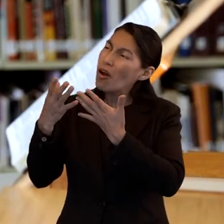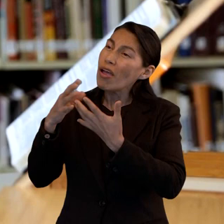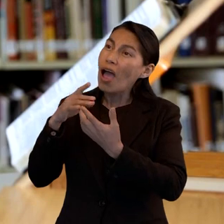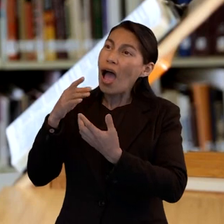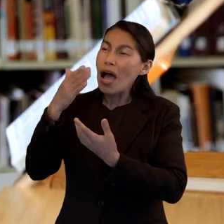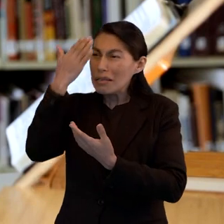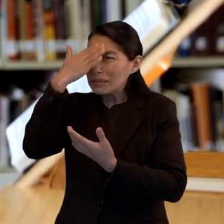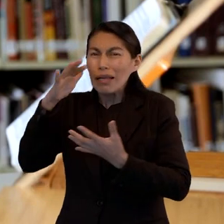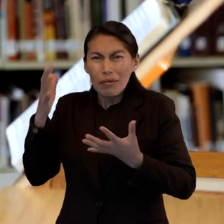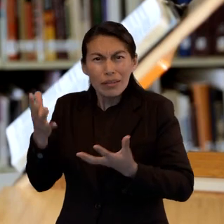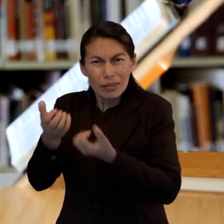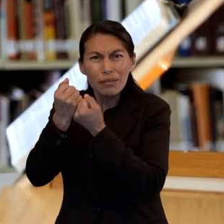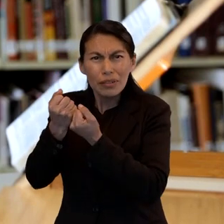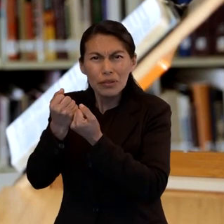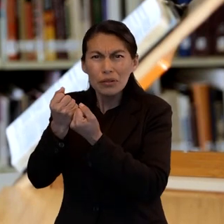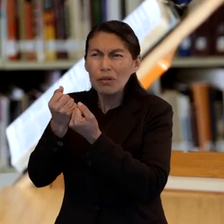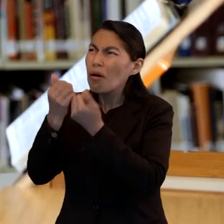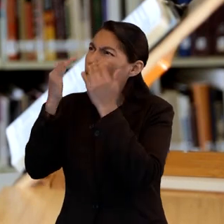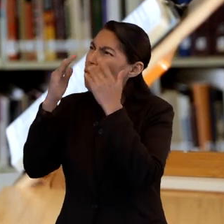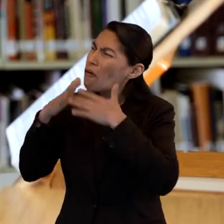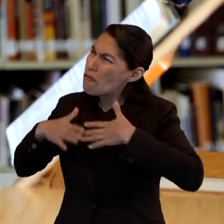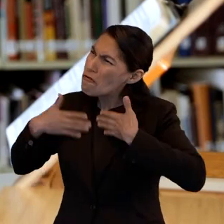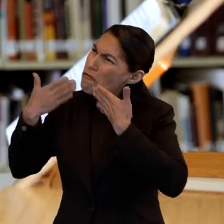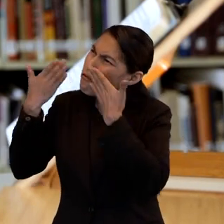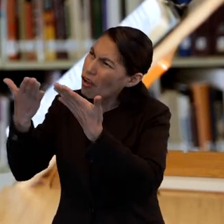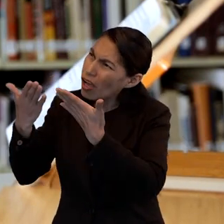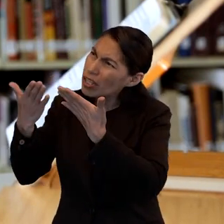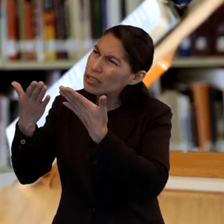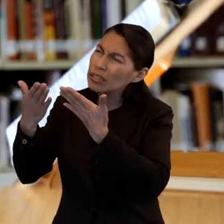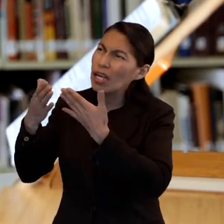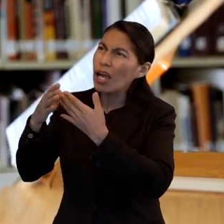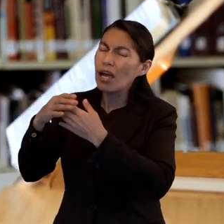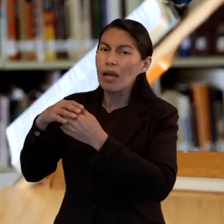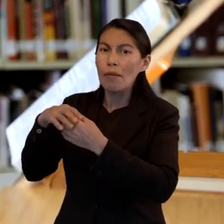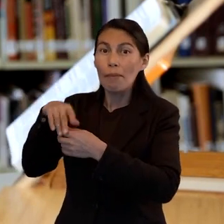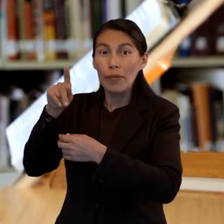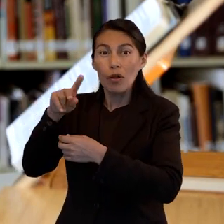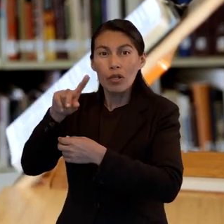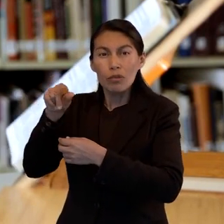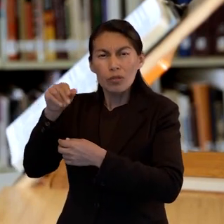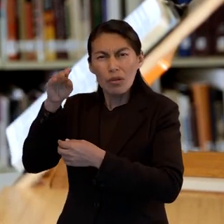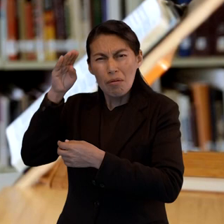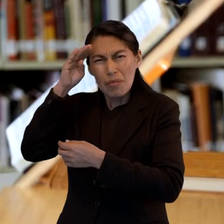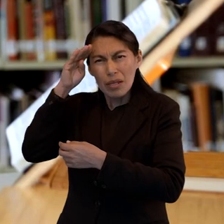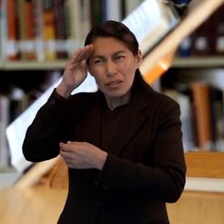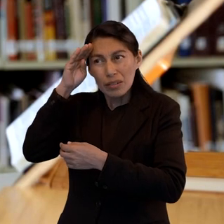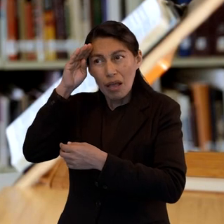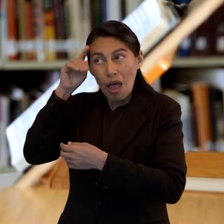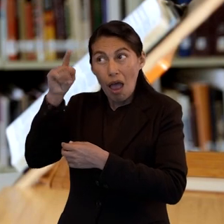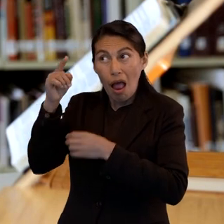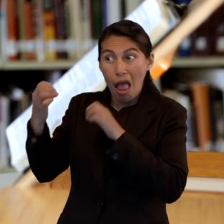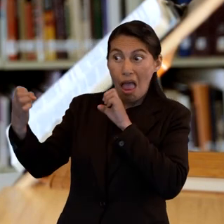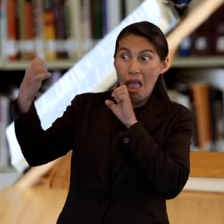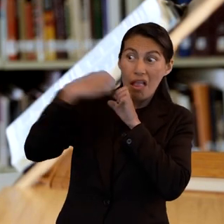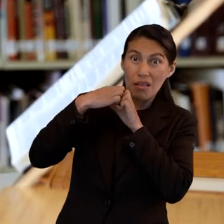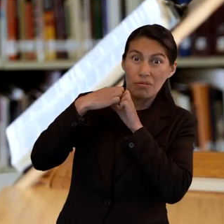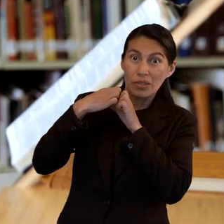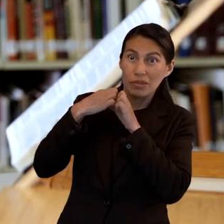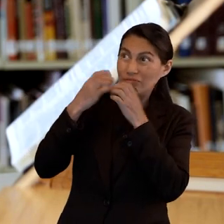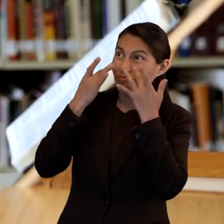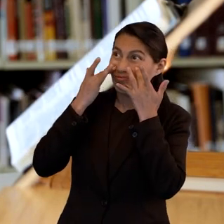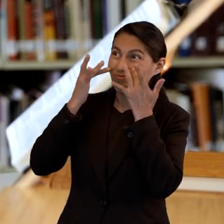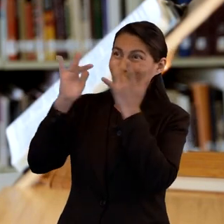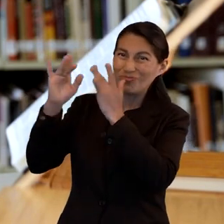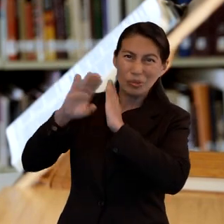implica, decide que Jesús es una amenaza, un enemigo para el tipo de